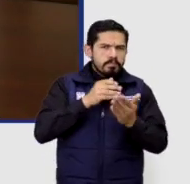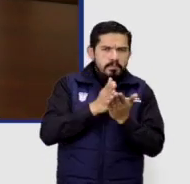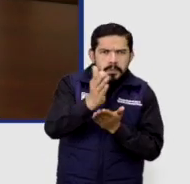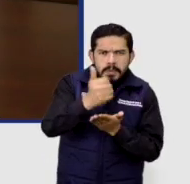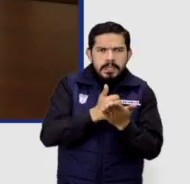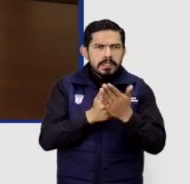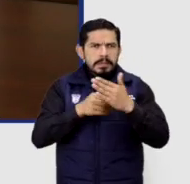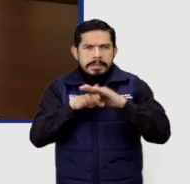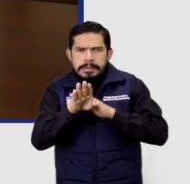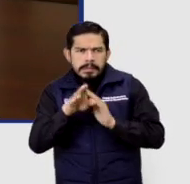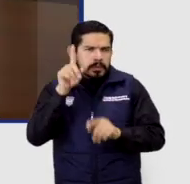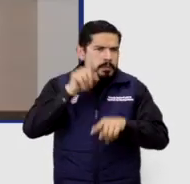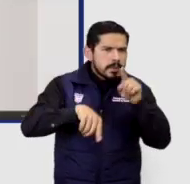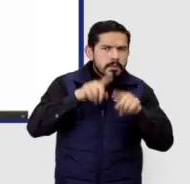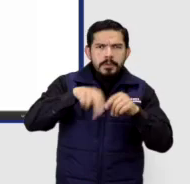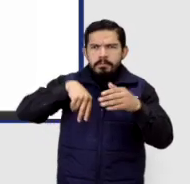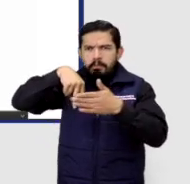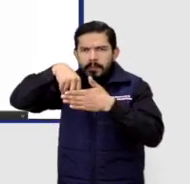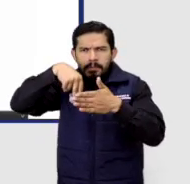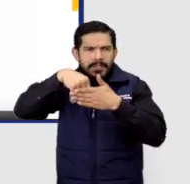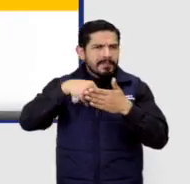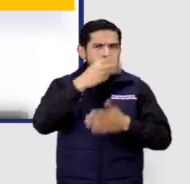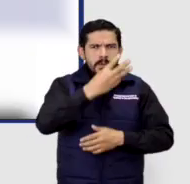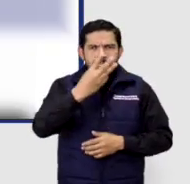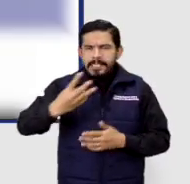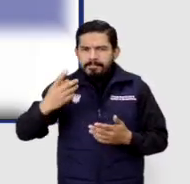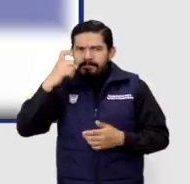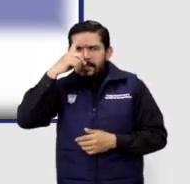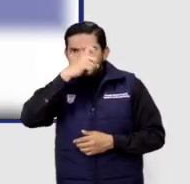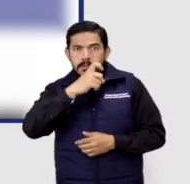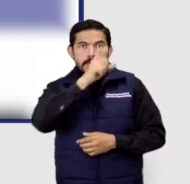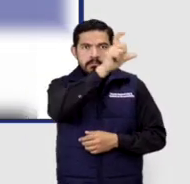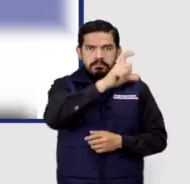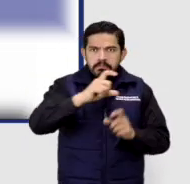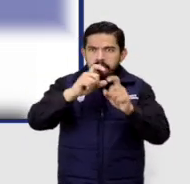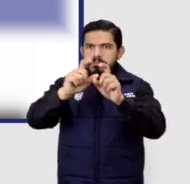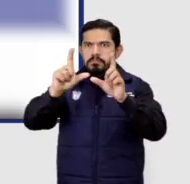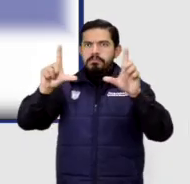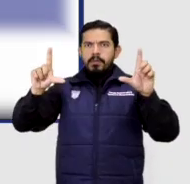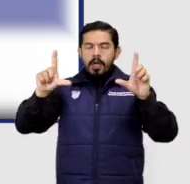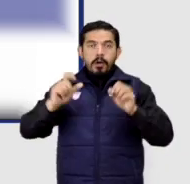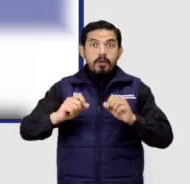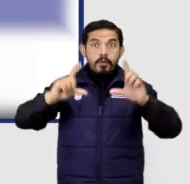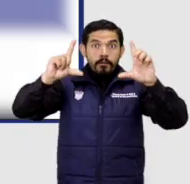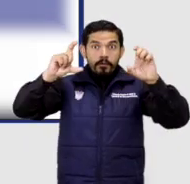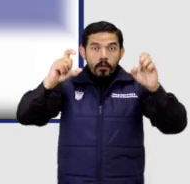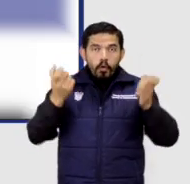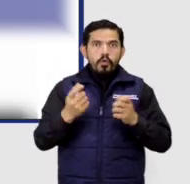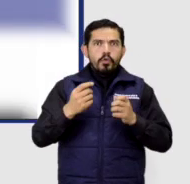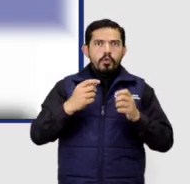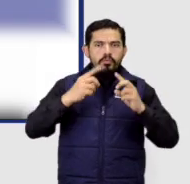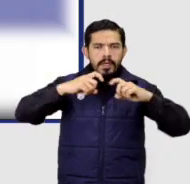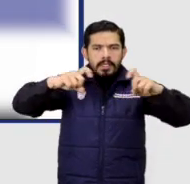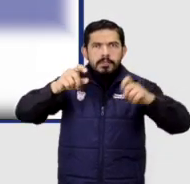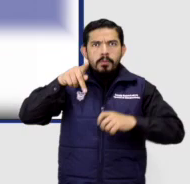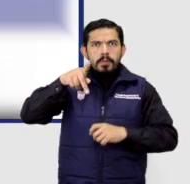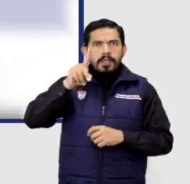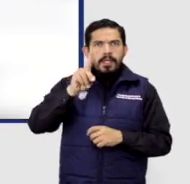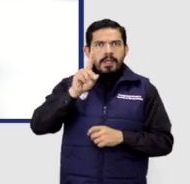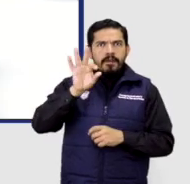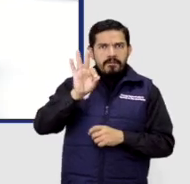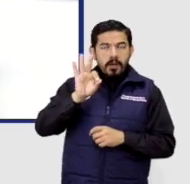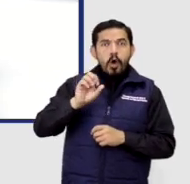ciertos elementos del contenido de la página, como las ventanas de emergentes, imágenes, archivos PDF y videos